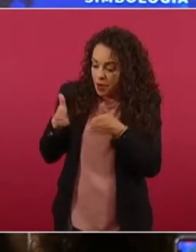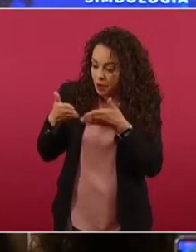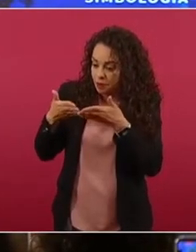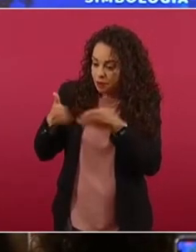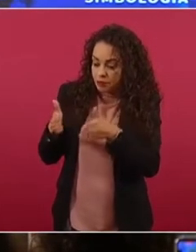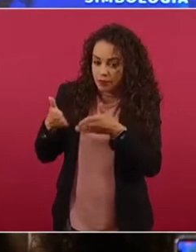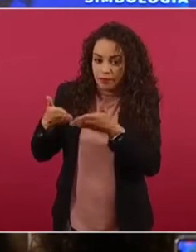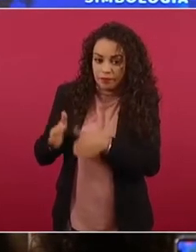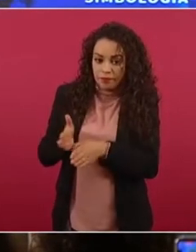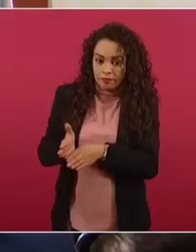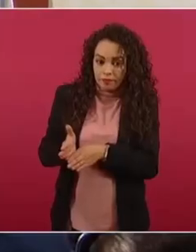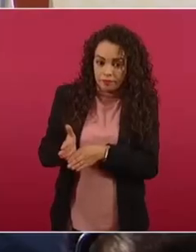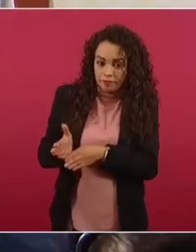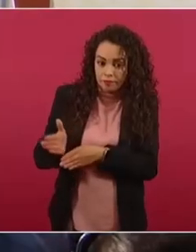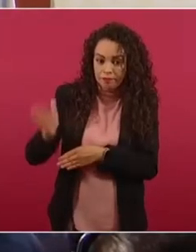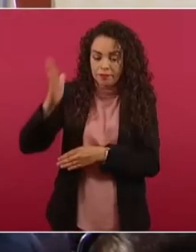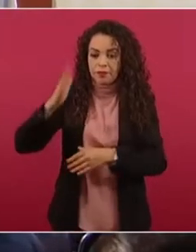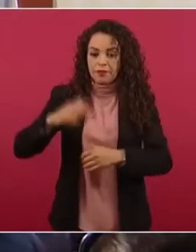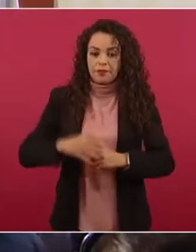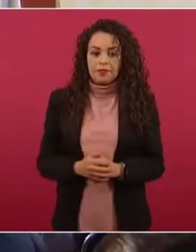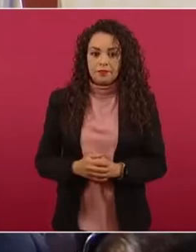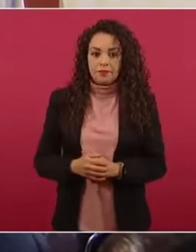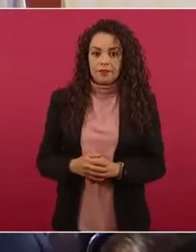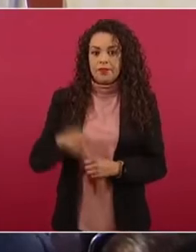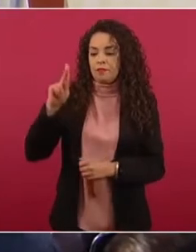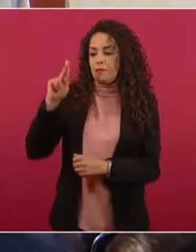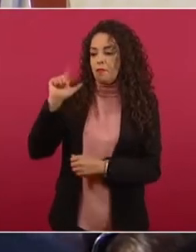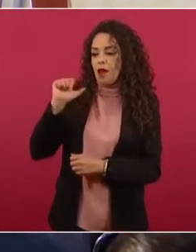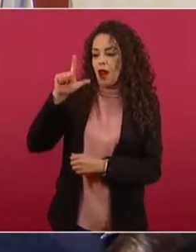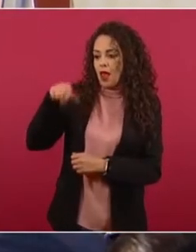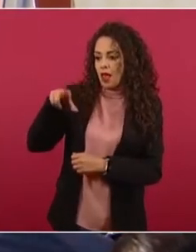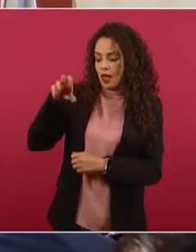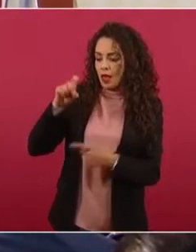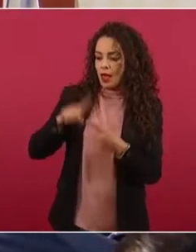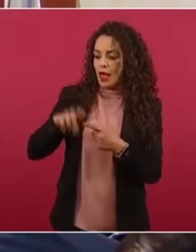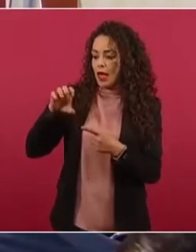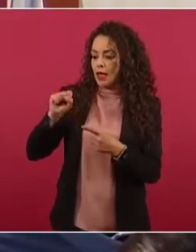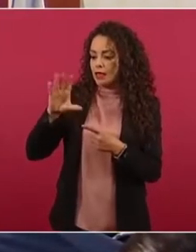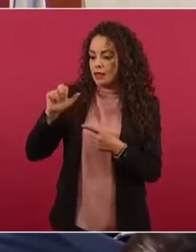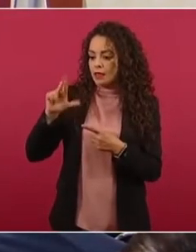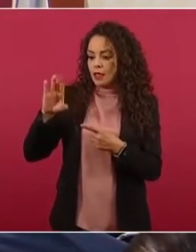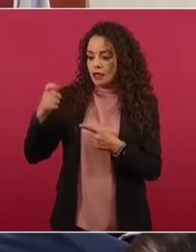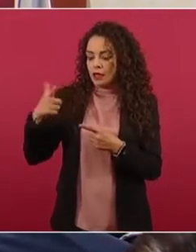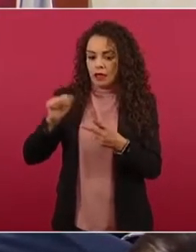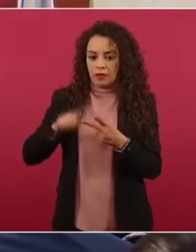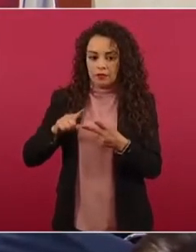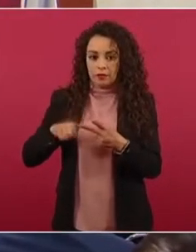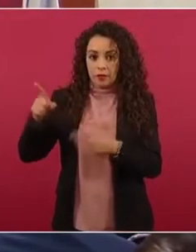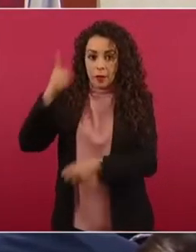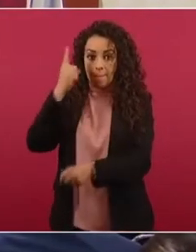de Escárcega, hacia Palenque. Este es el tramo que se está trabajando, el uno.